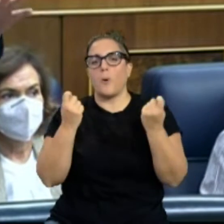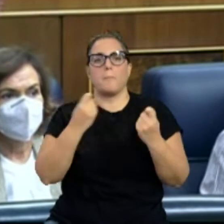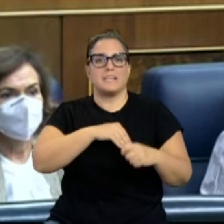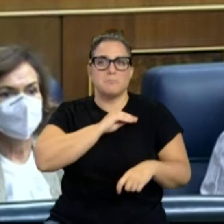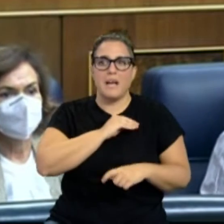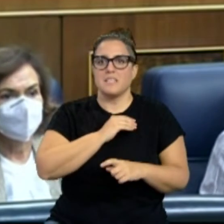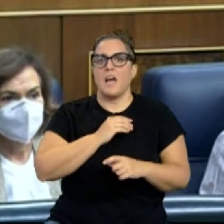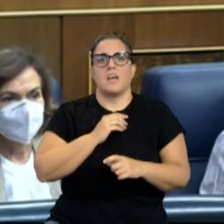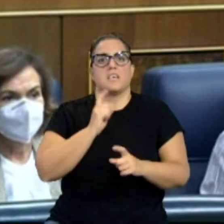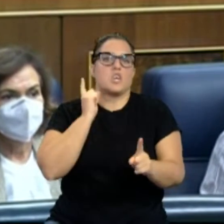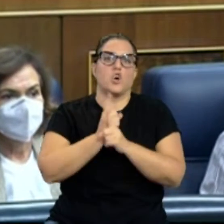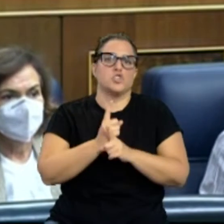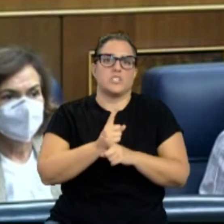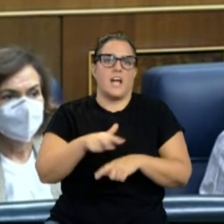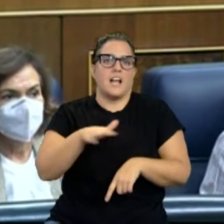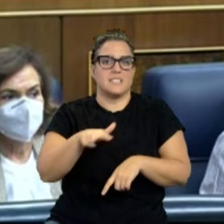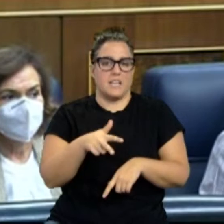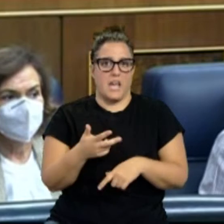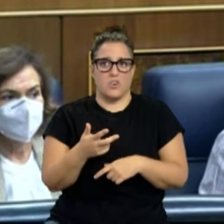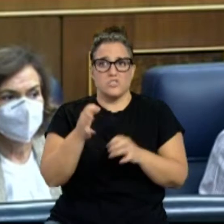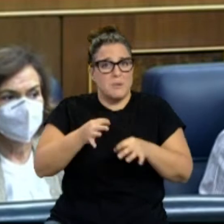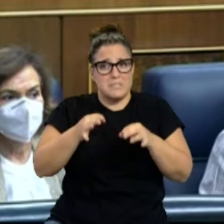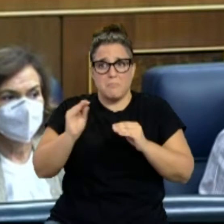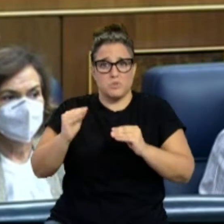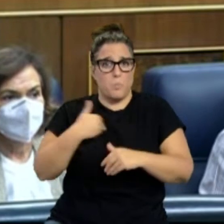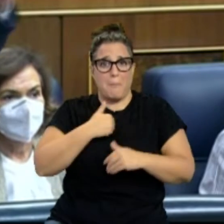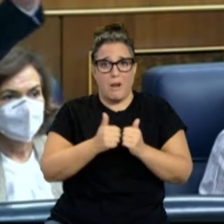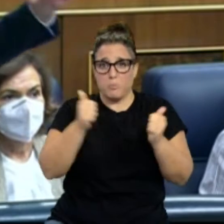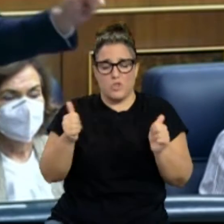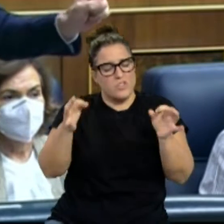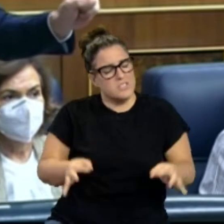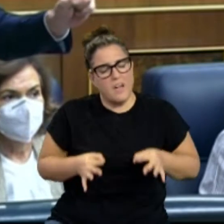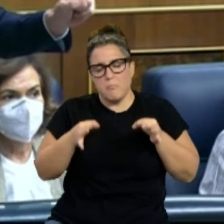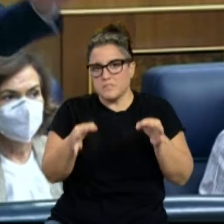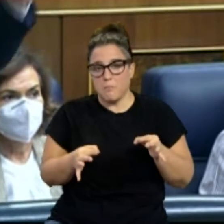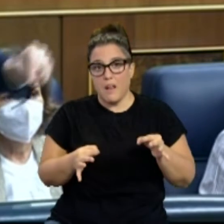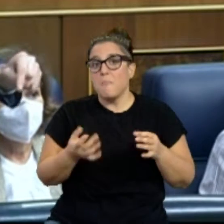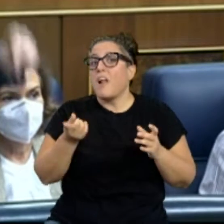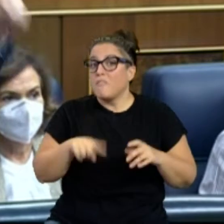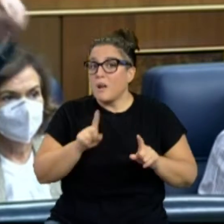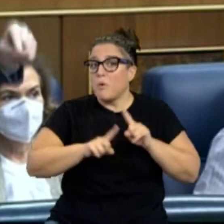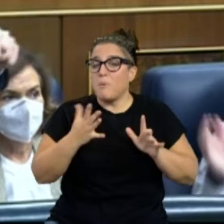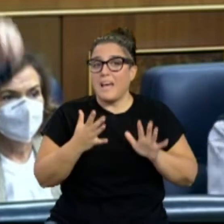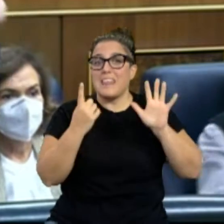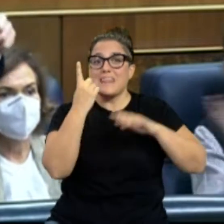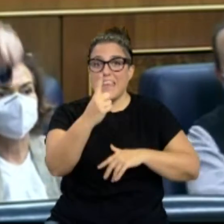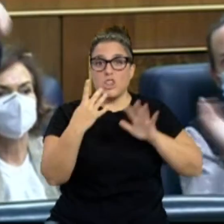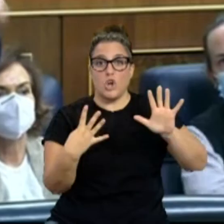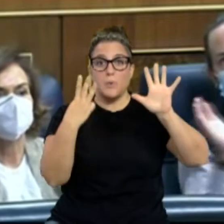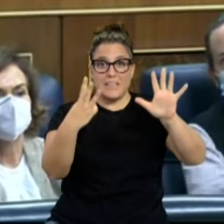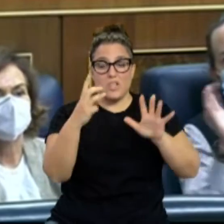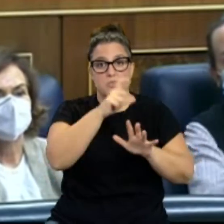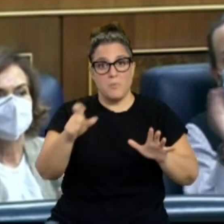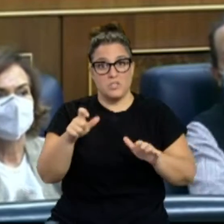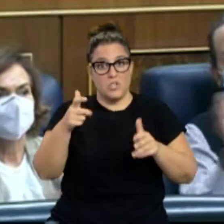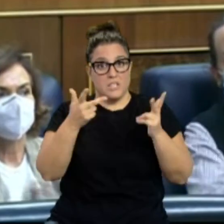Esto es lo que ocurre siempre que ustedes están en la oposición. Pero ¿sabe cuál es el problema, señoría? El problema es que 198 escaños de esta Cámara han considerado